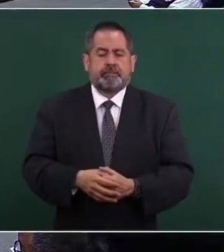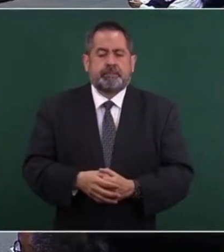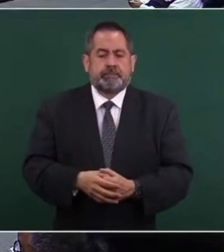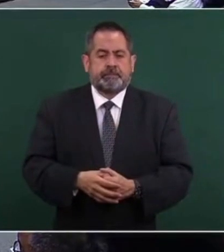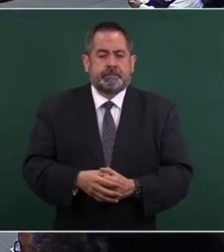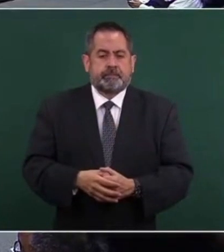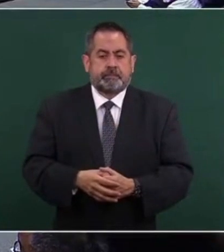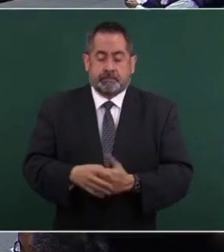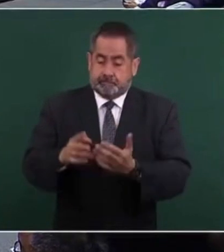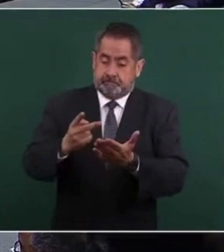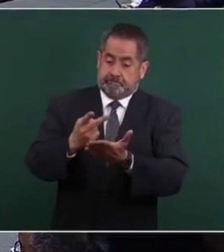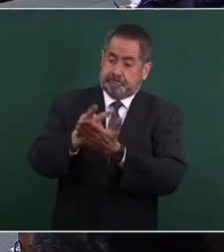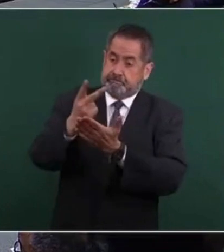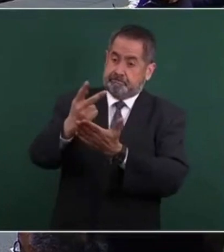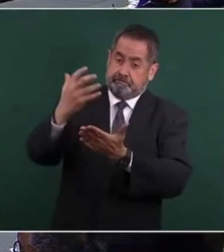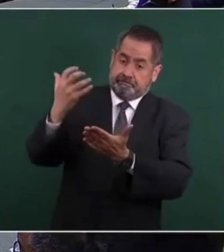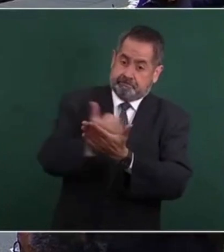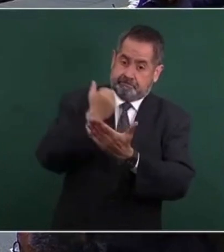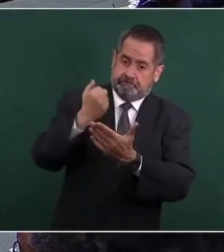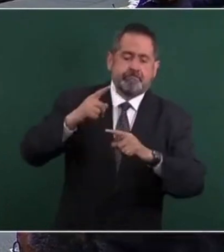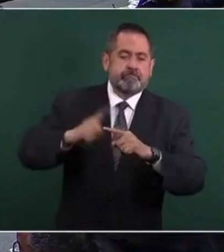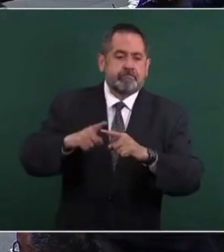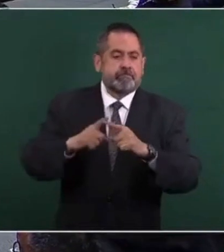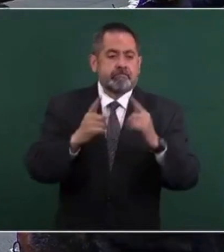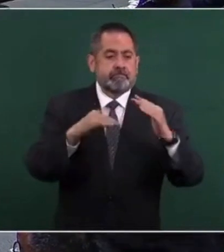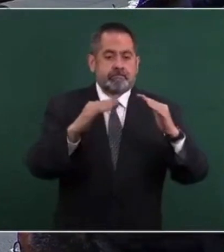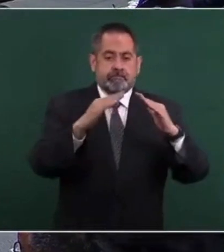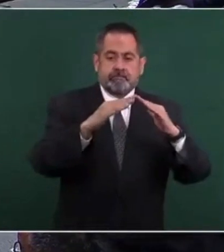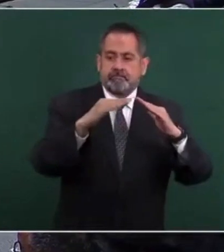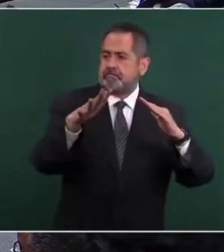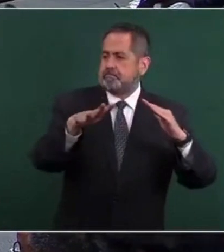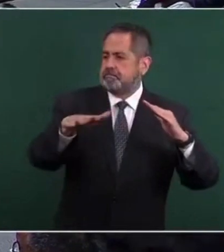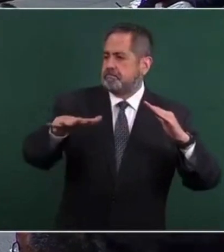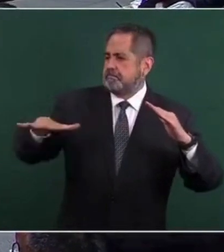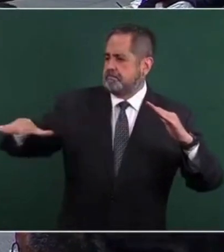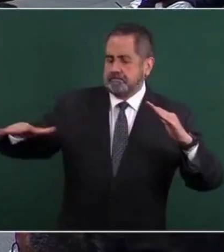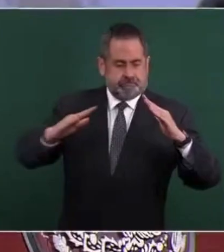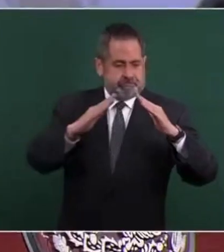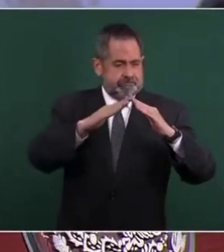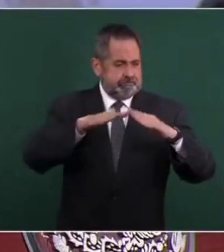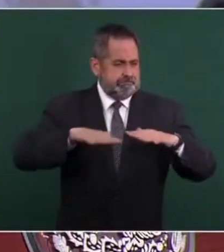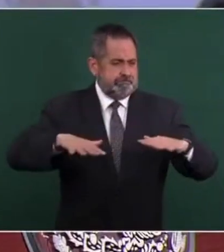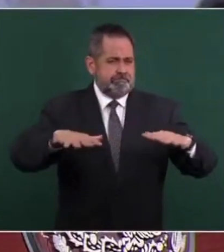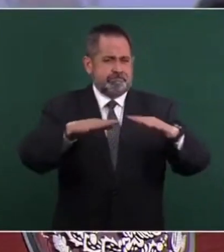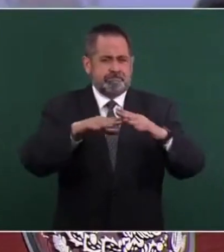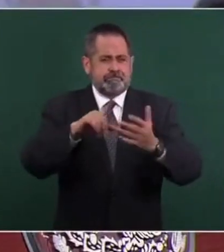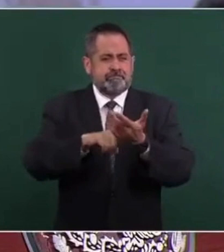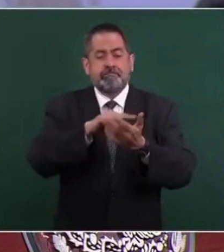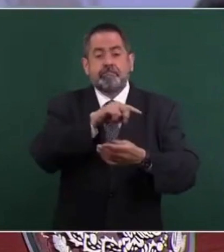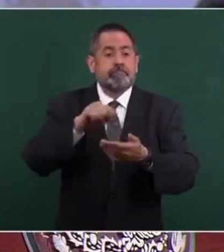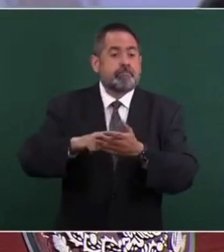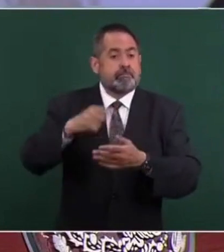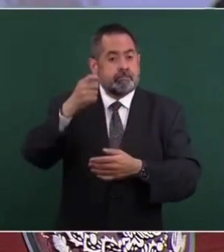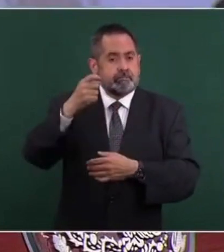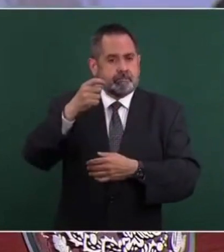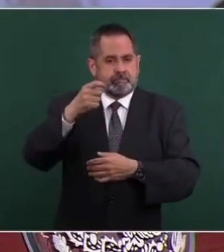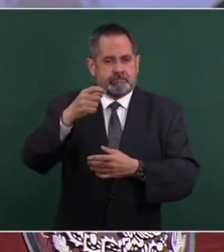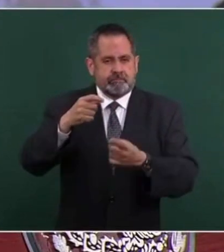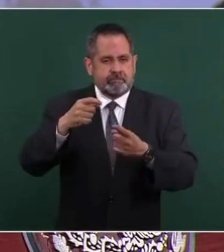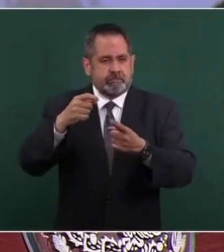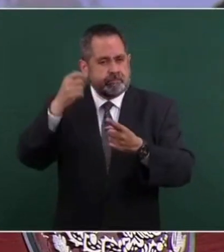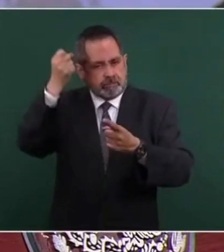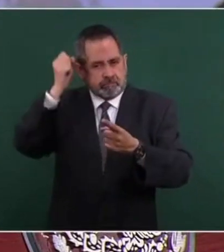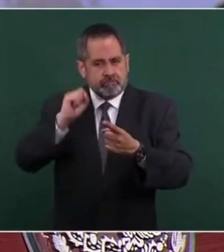El premio principal es una casa frente al mar, de Espíritu, Playa Espíritu, Sinaloa, con un valor de